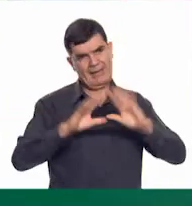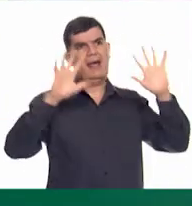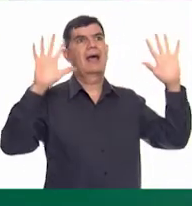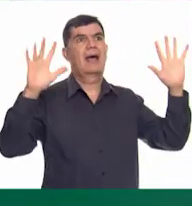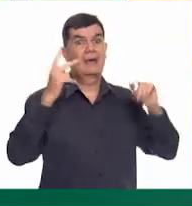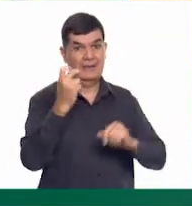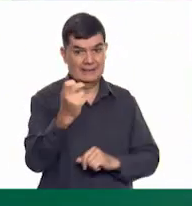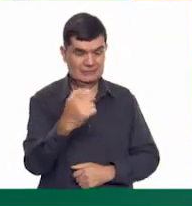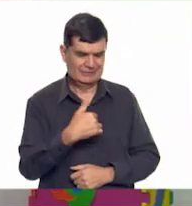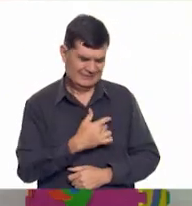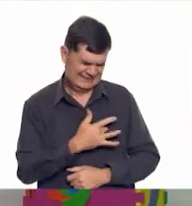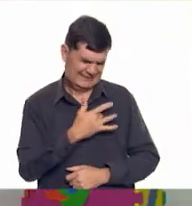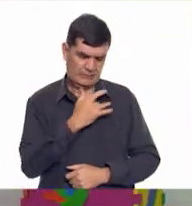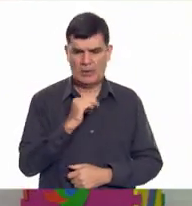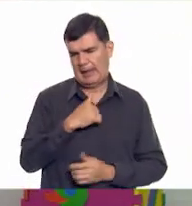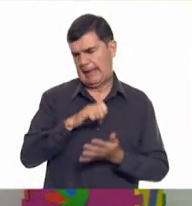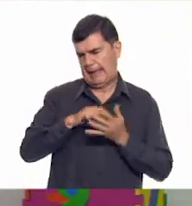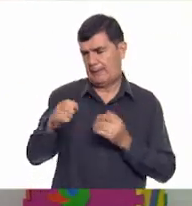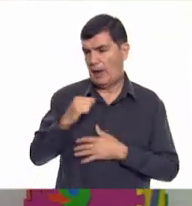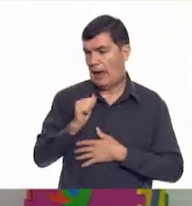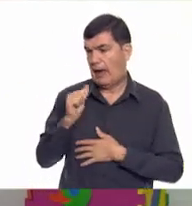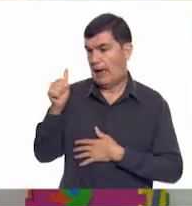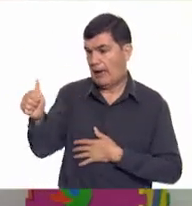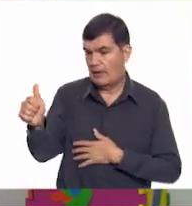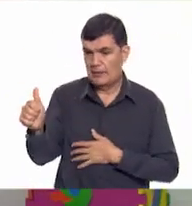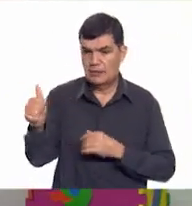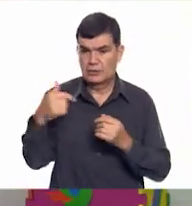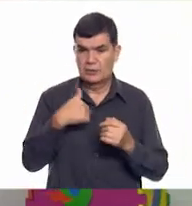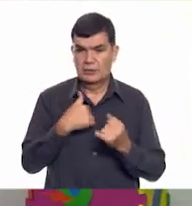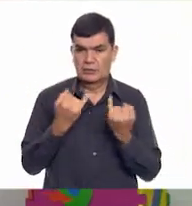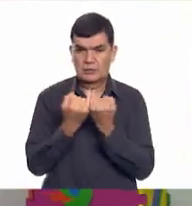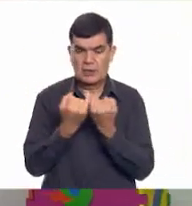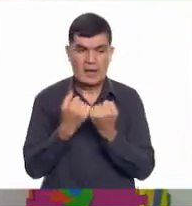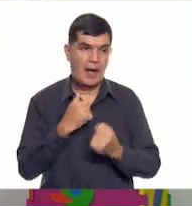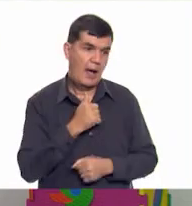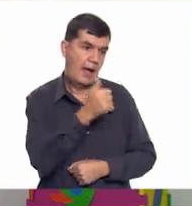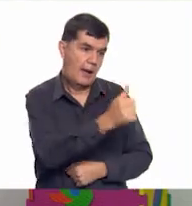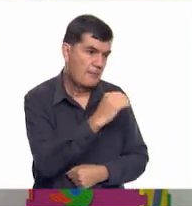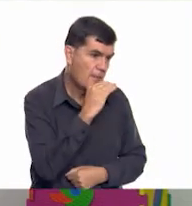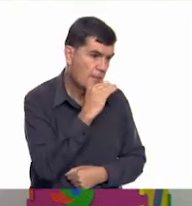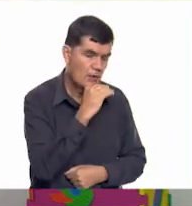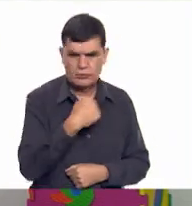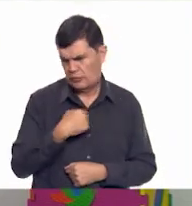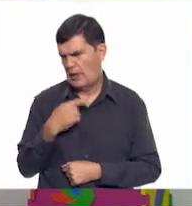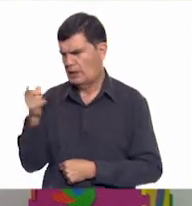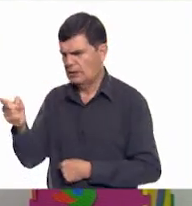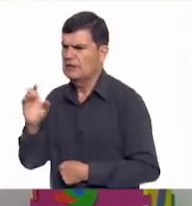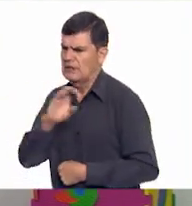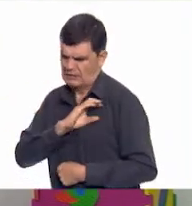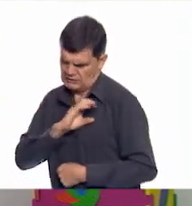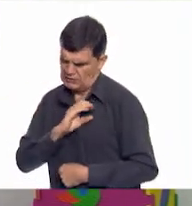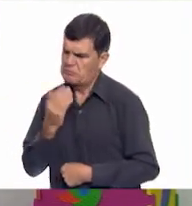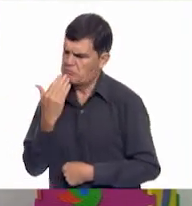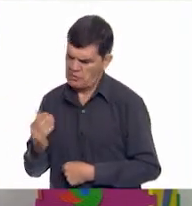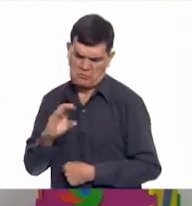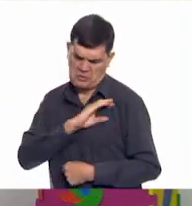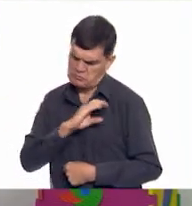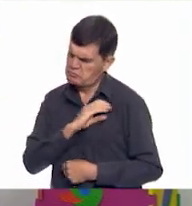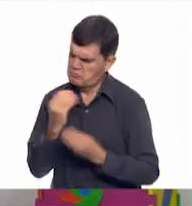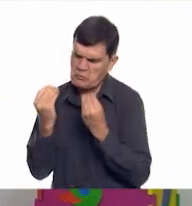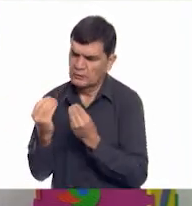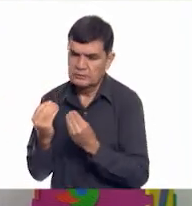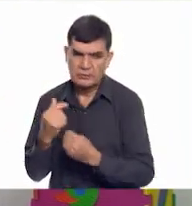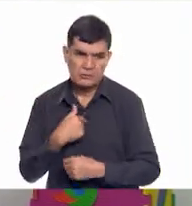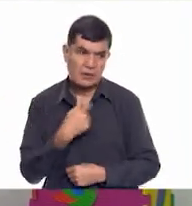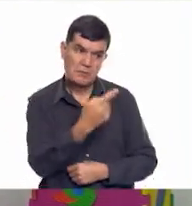el sentimiento que tengo hacia ti, por ejemplo, no es el mismo que le tengo a mi mamá. A ti te quiero, por supuesto, y te quiero mucho, pero